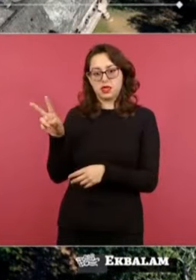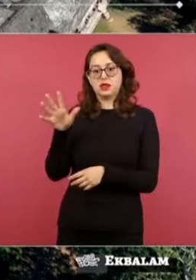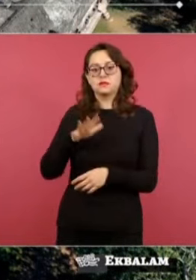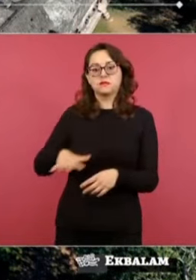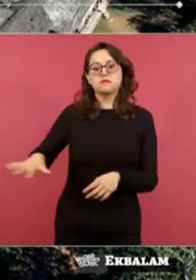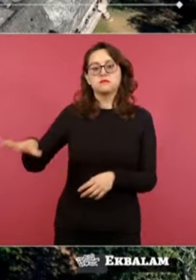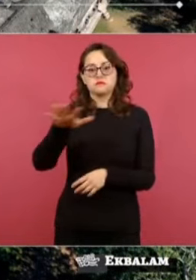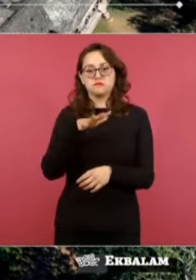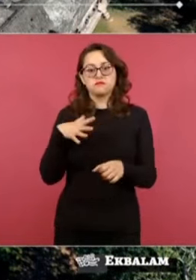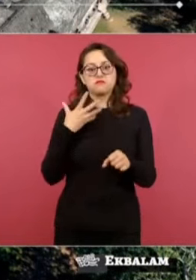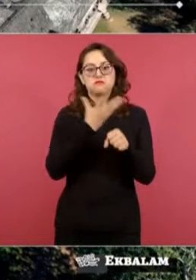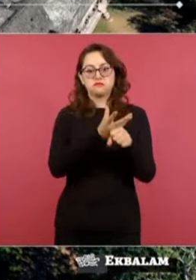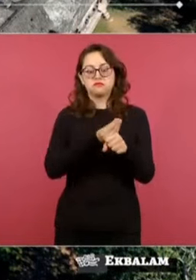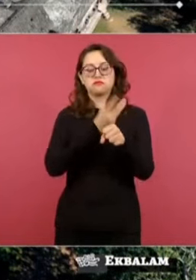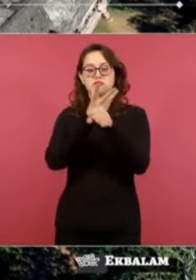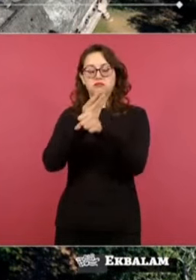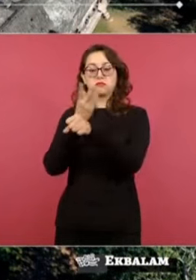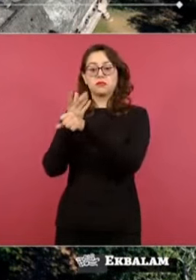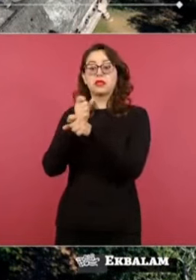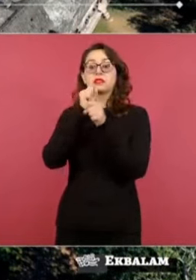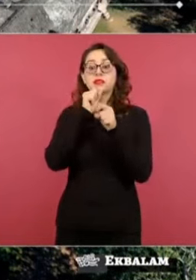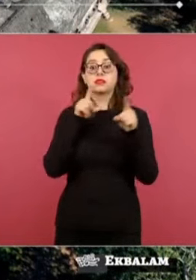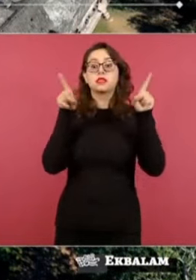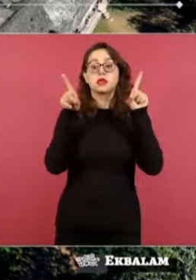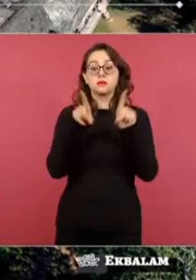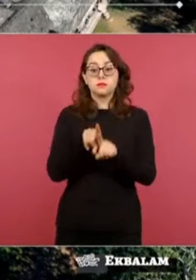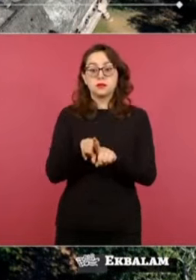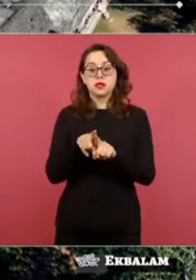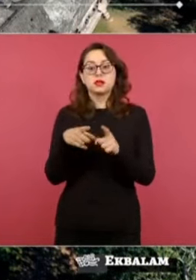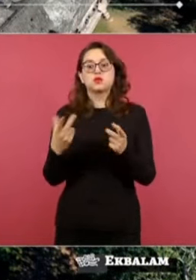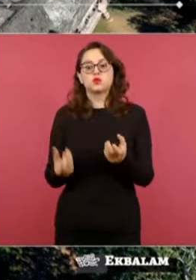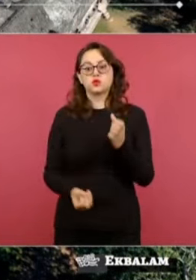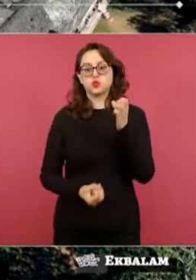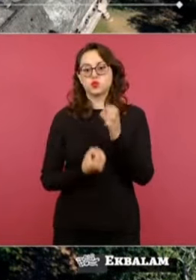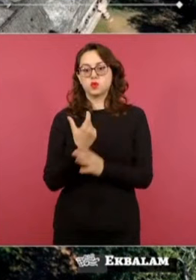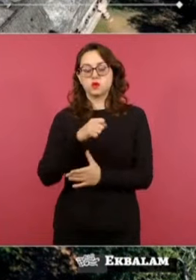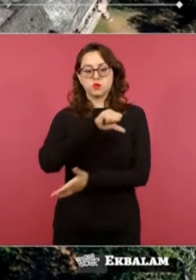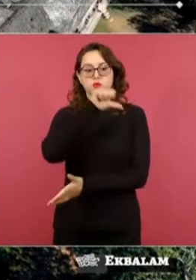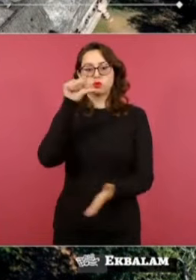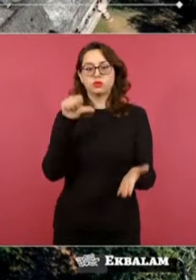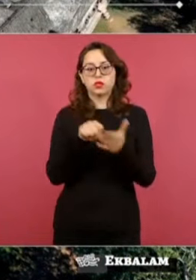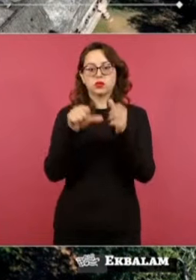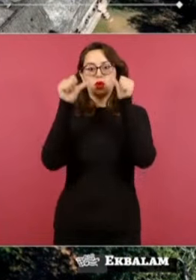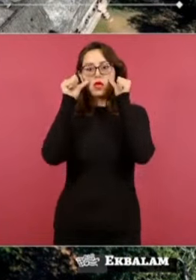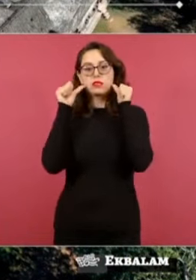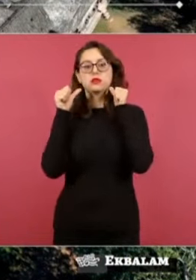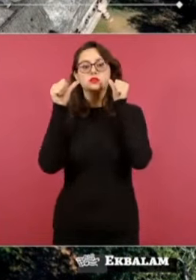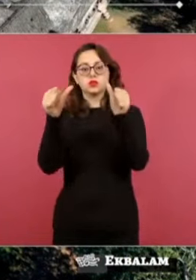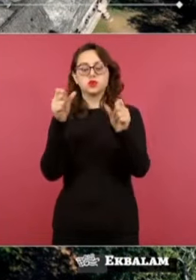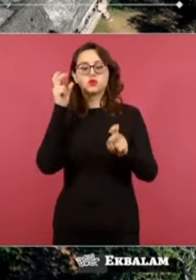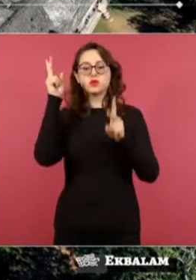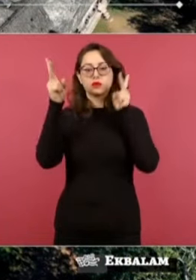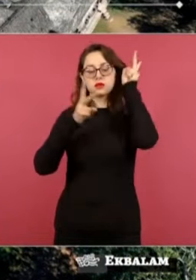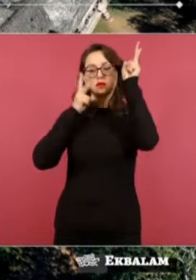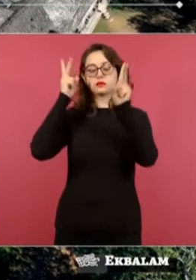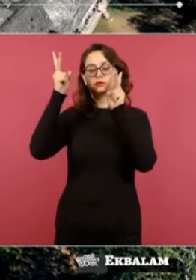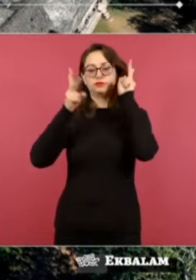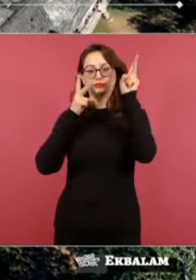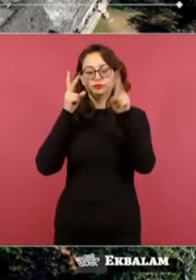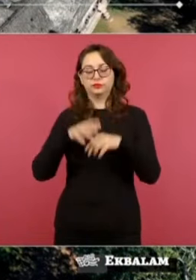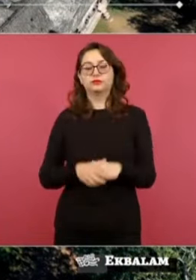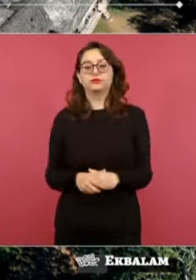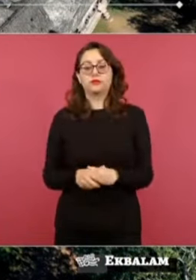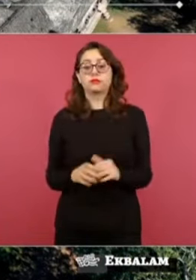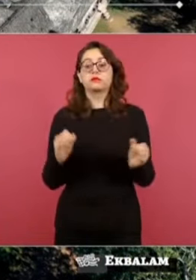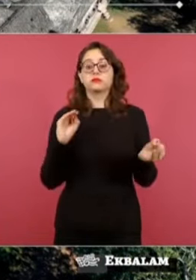y en los mismos también se construyen centros de atención a visitantes. Muy cerca de Chichen Itza también la